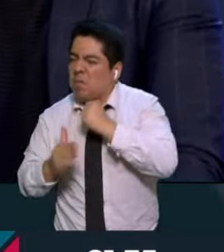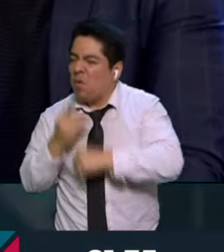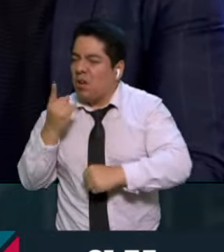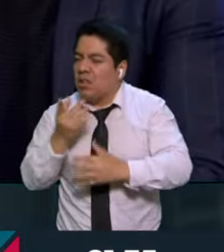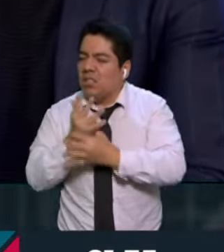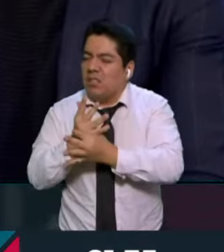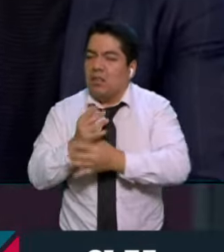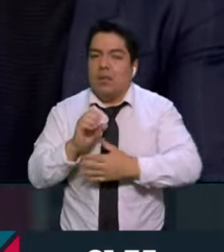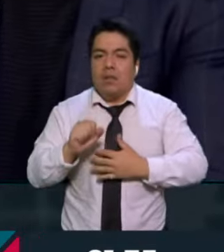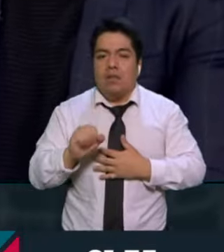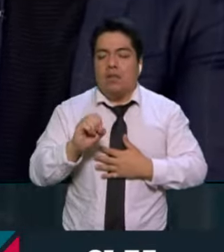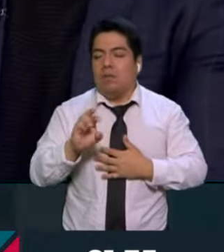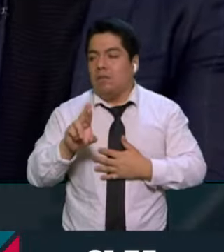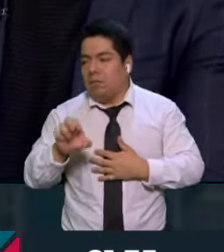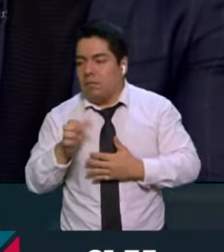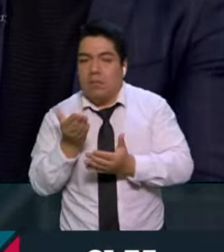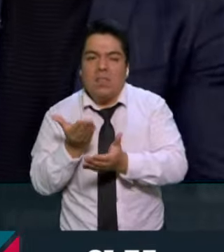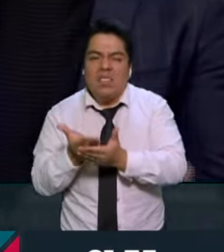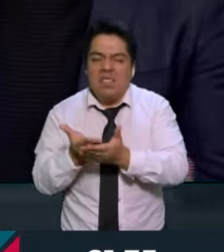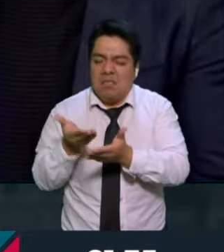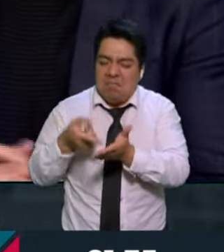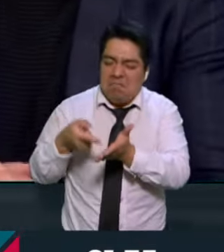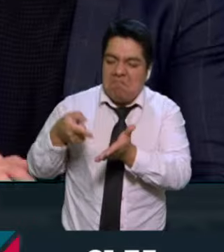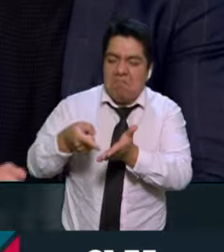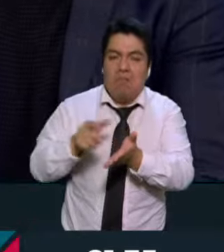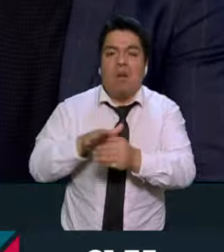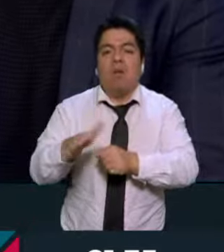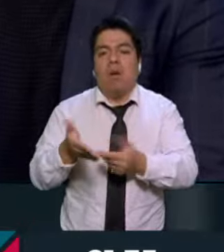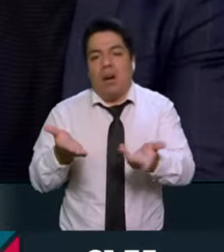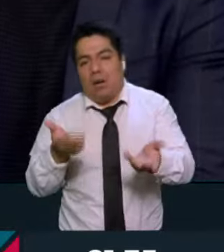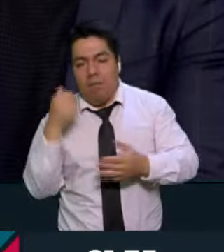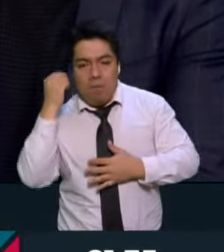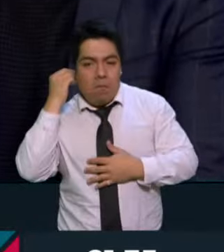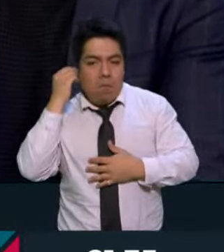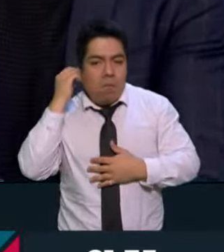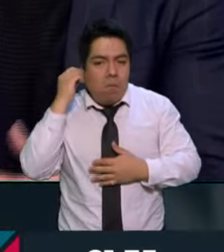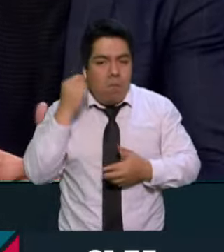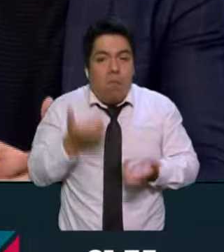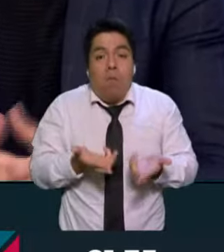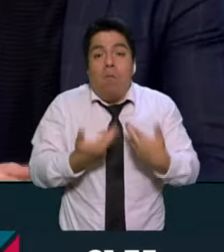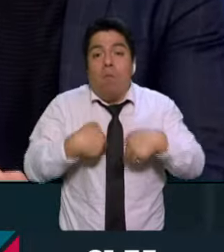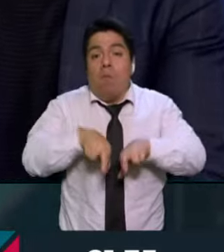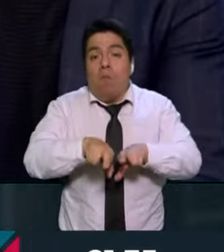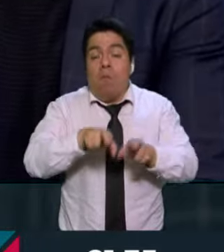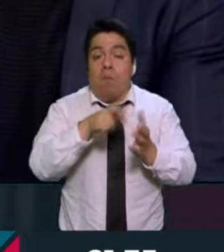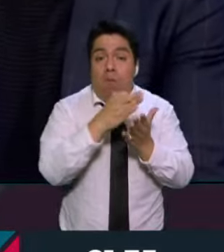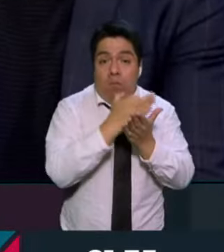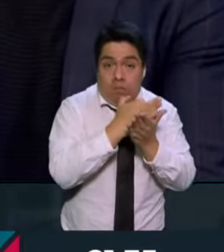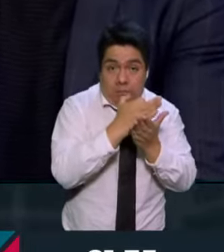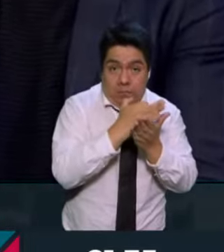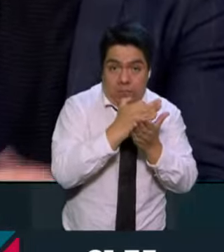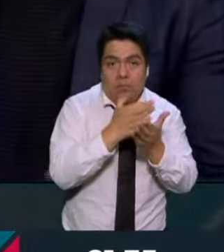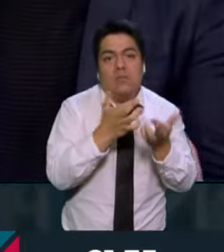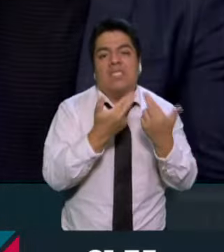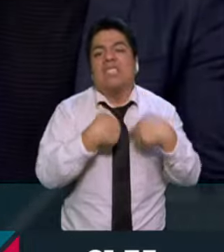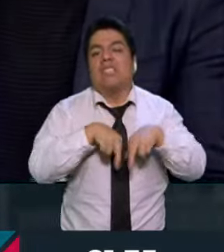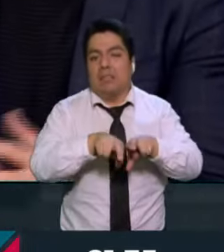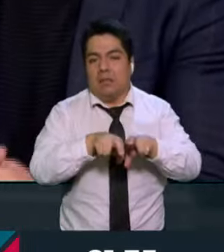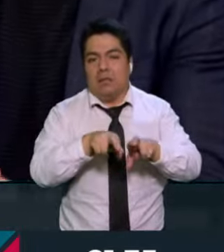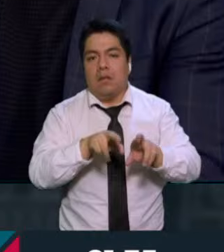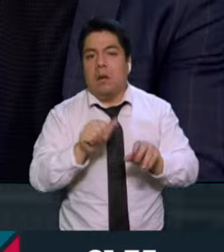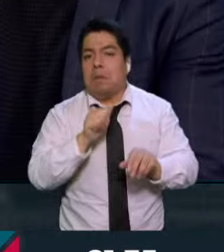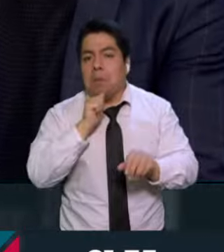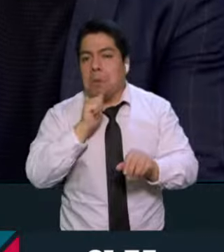sobrerepresentación? ¿Cuál es el argumento? En efecto. Aquí la representación busca, Morena, una representación que no